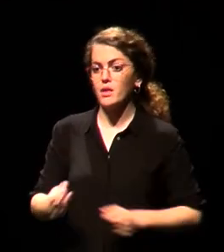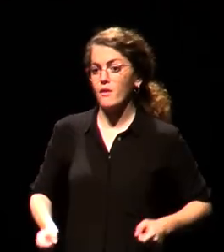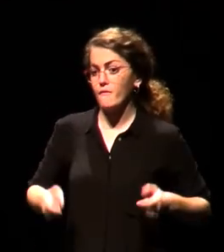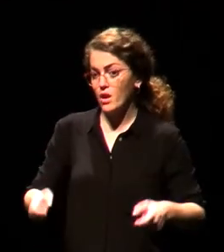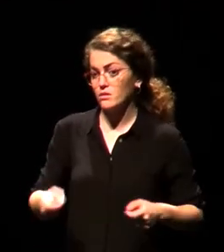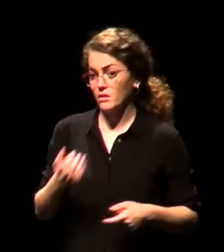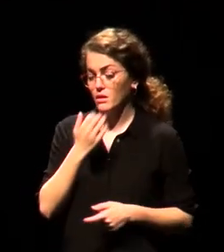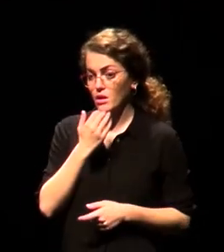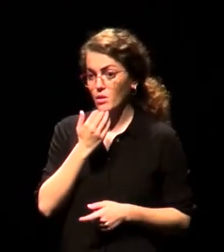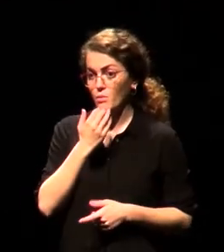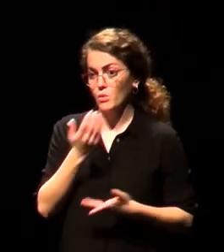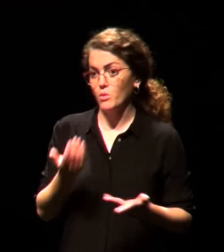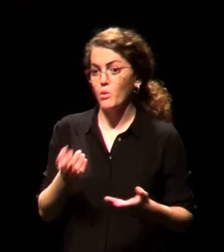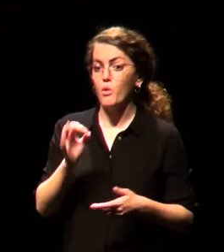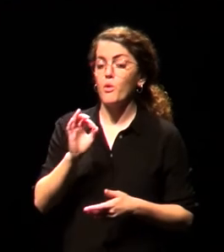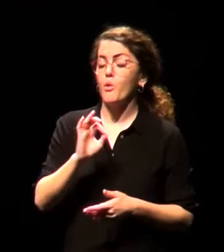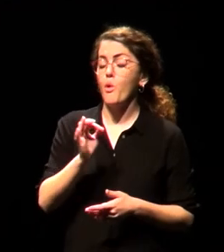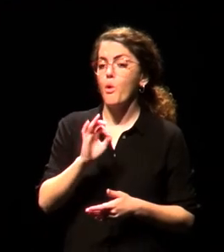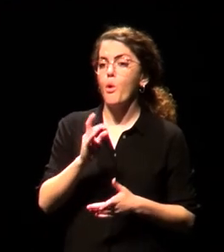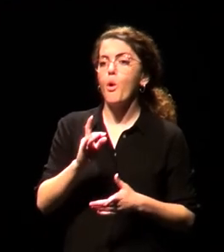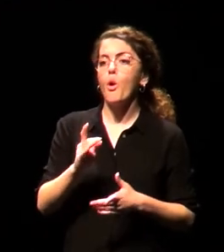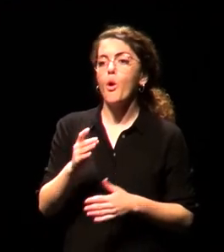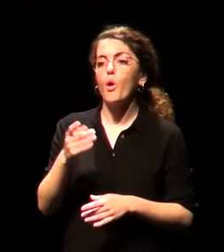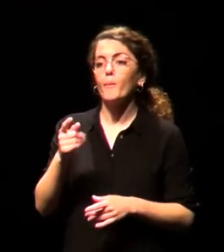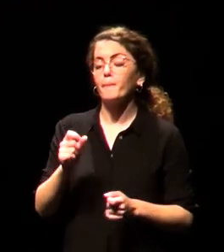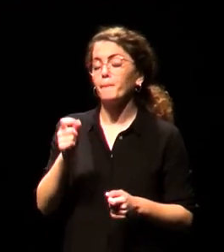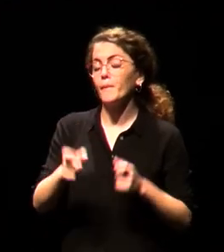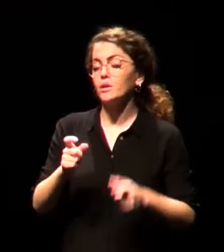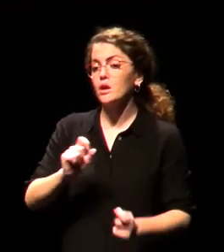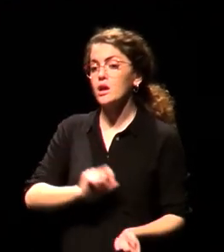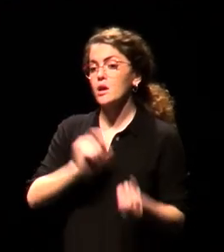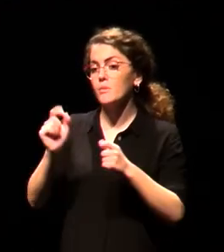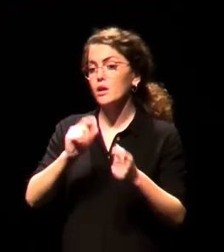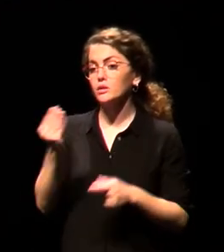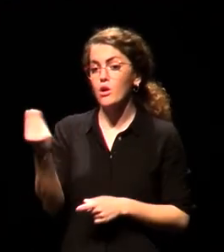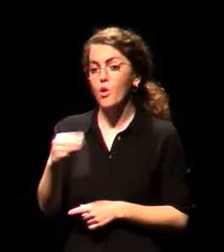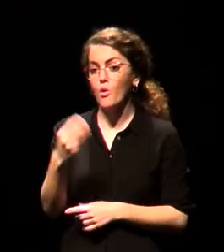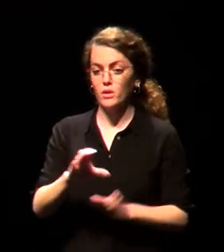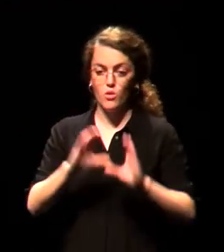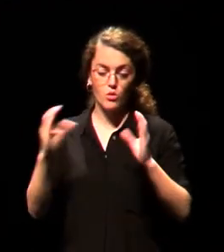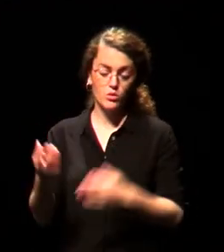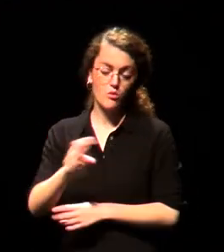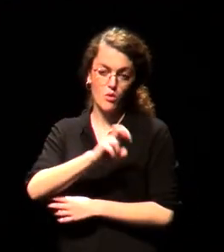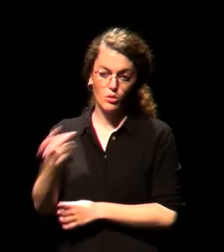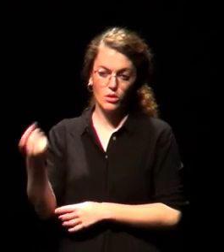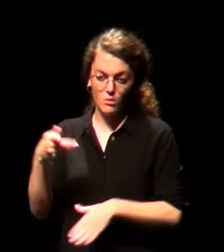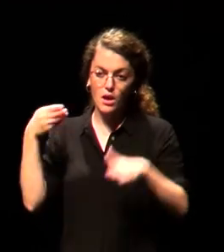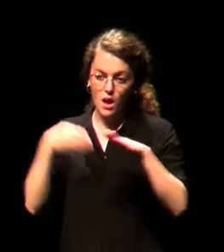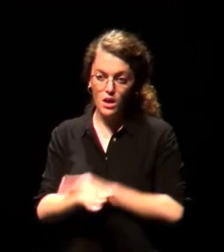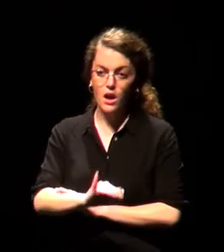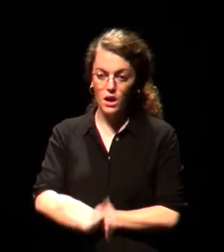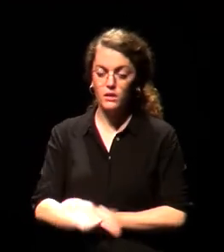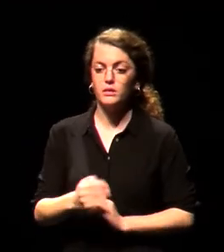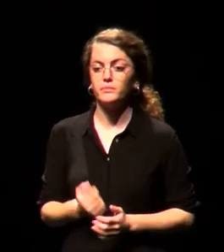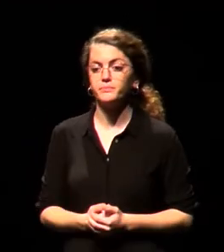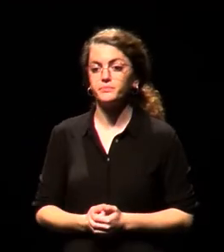inmigrantes, jóvenes y otros colectivos. Voy a destacar hoy, entre todas estas actividades, el festival, el